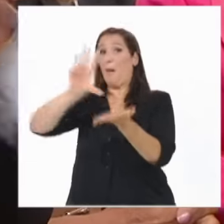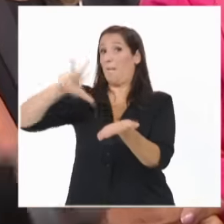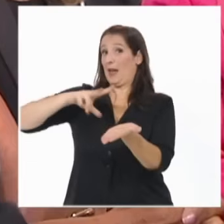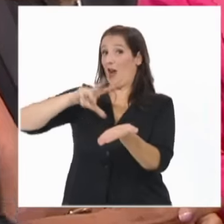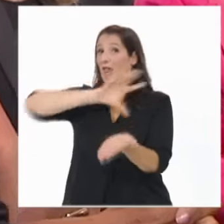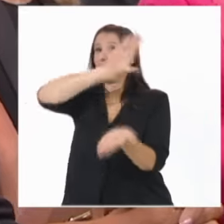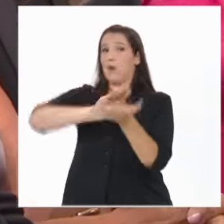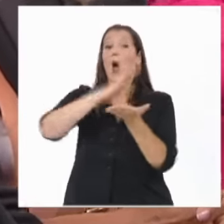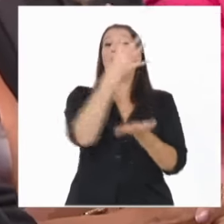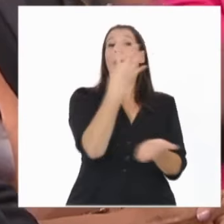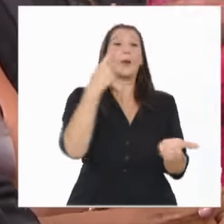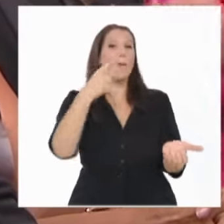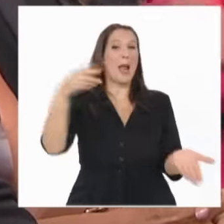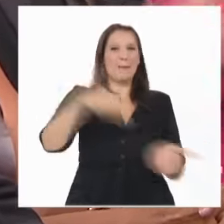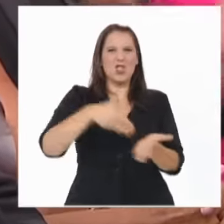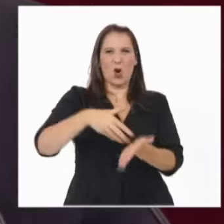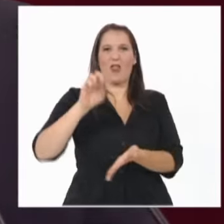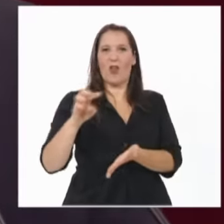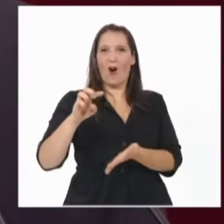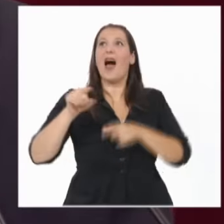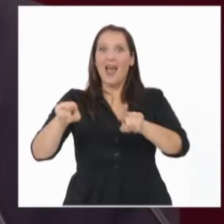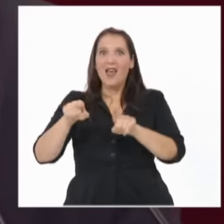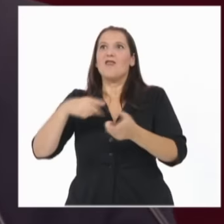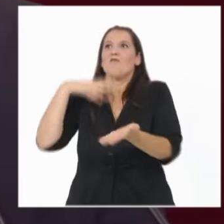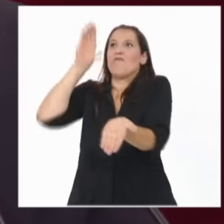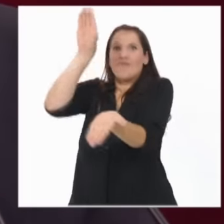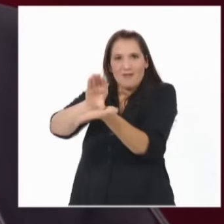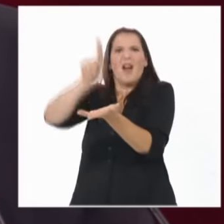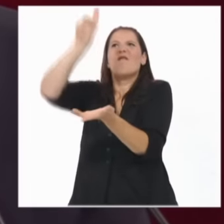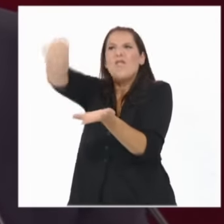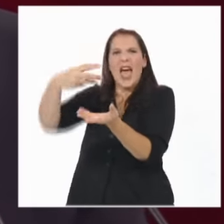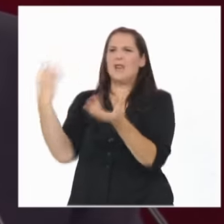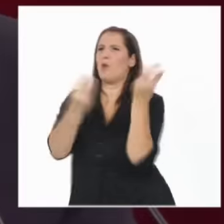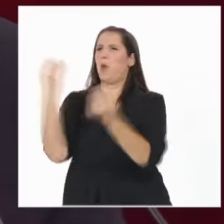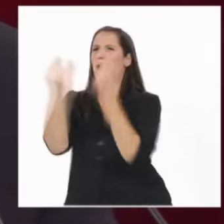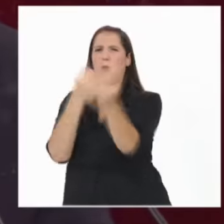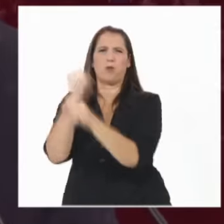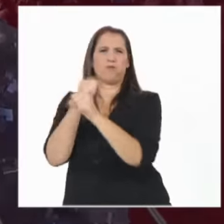que generará decenas de miles de puestos de trabajo en los próximos dos años.